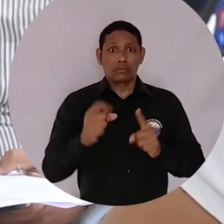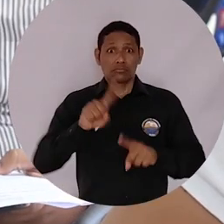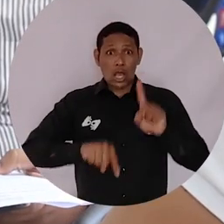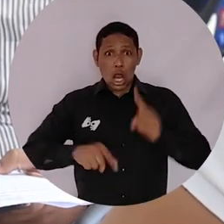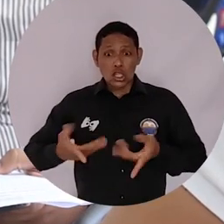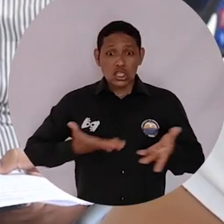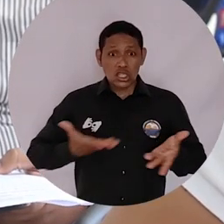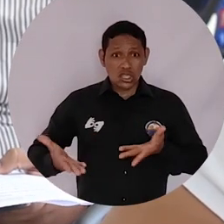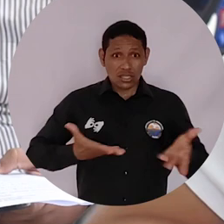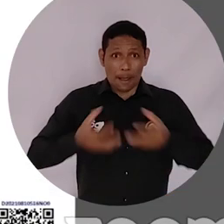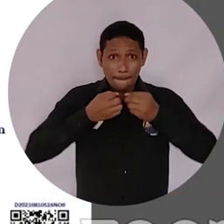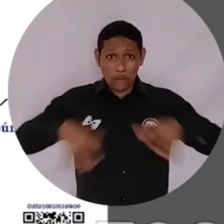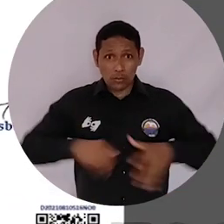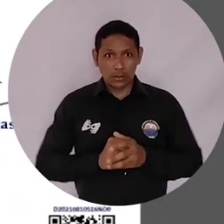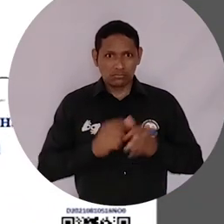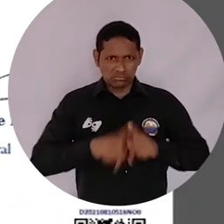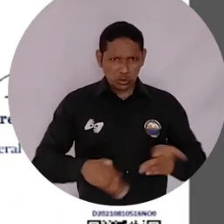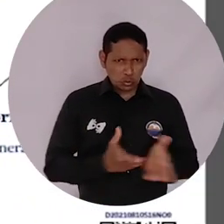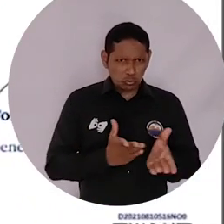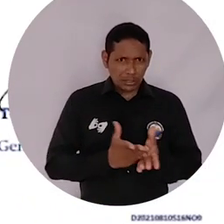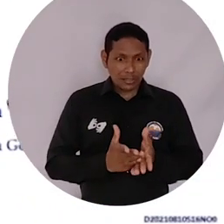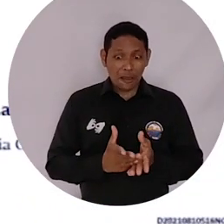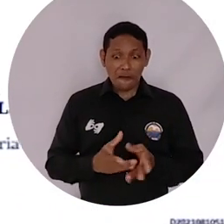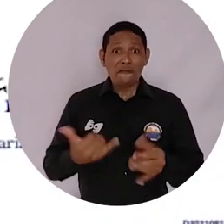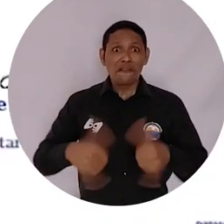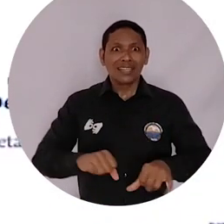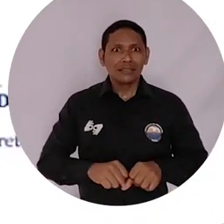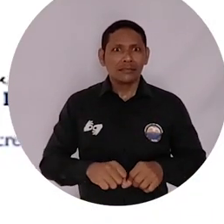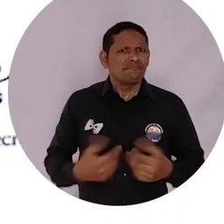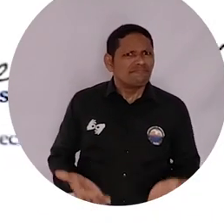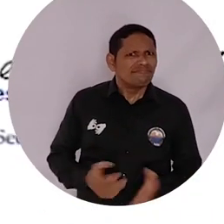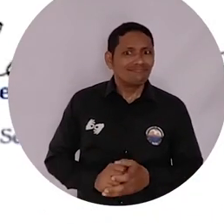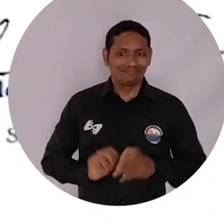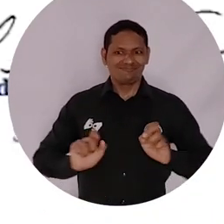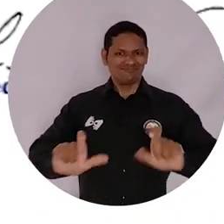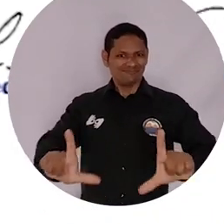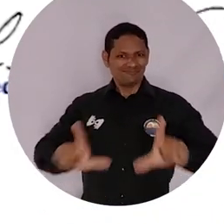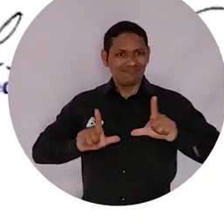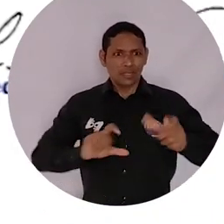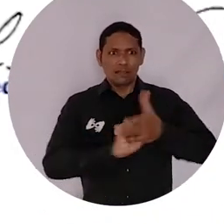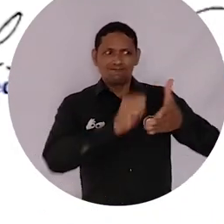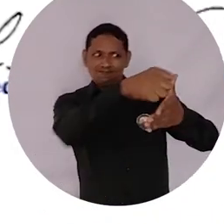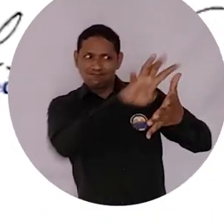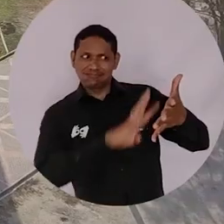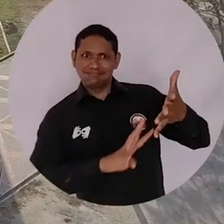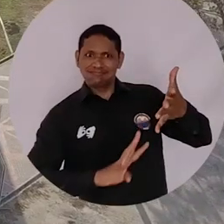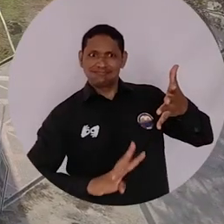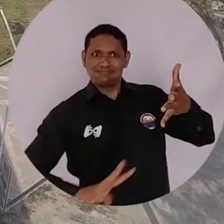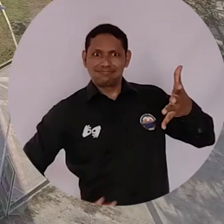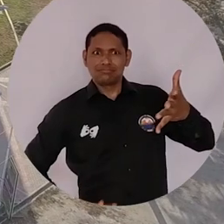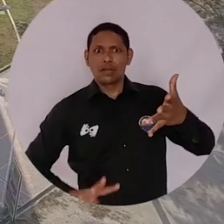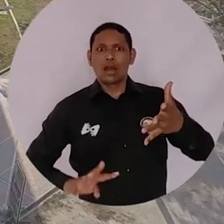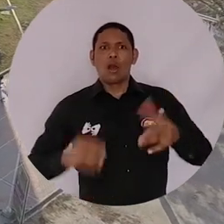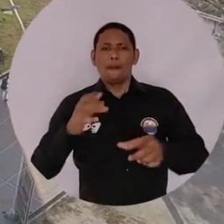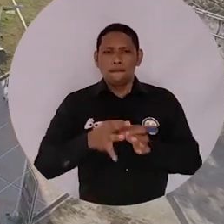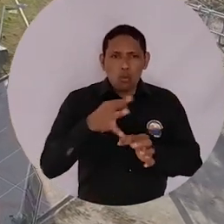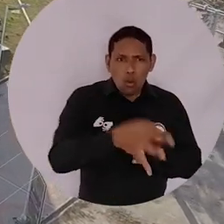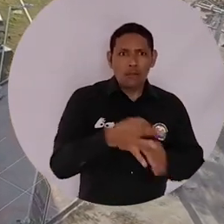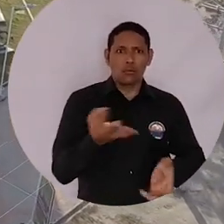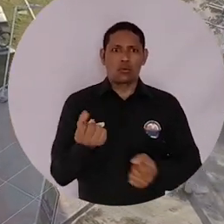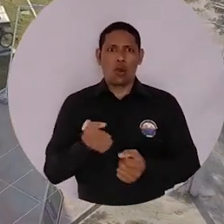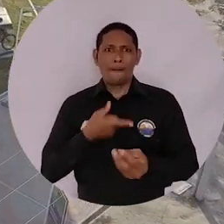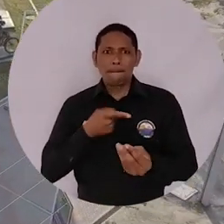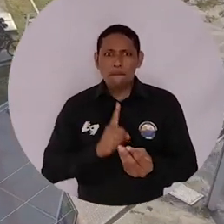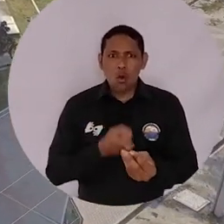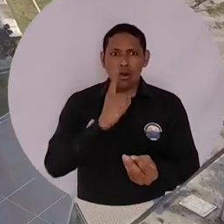estudiantes culminaron con éxito el diplomado en nueva cartografía social, pueblos, políticas y territorios ofertado por la